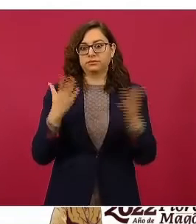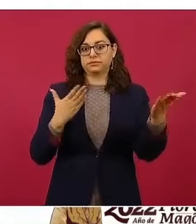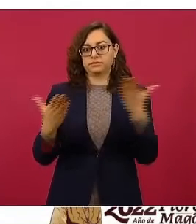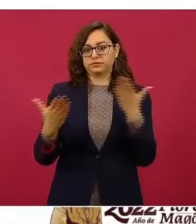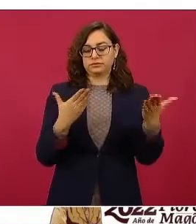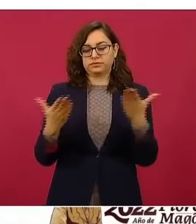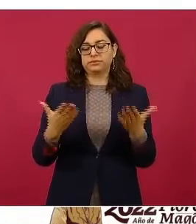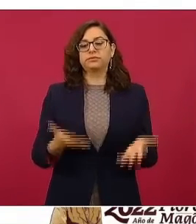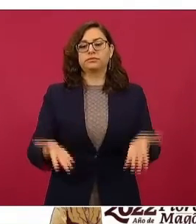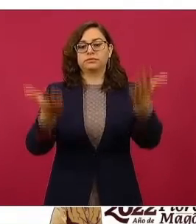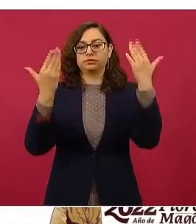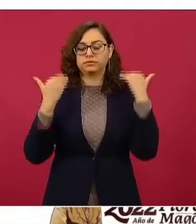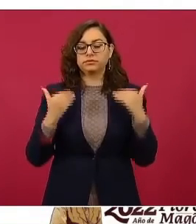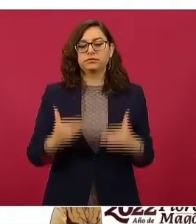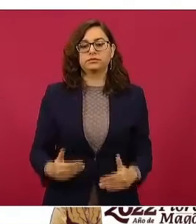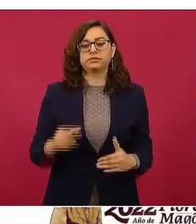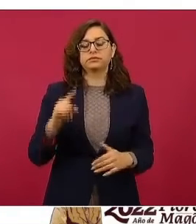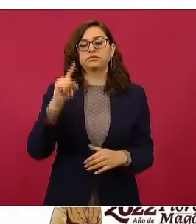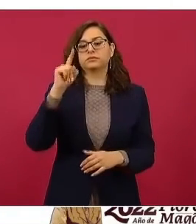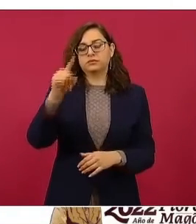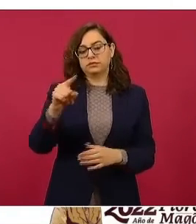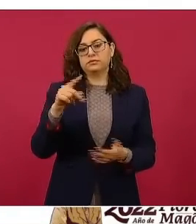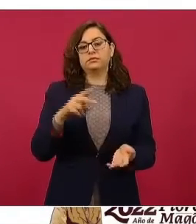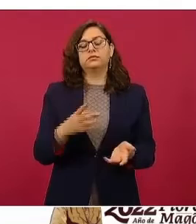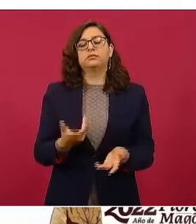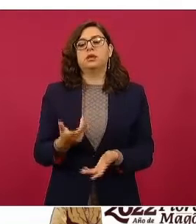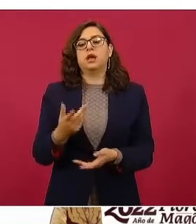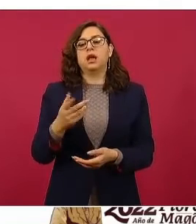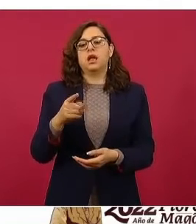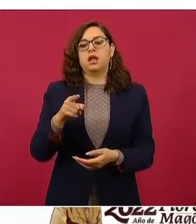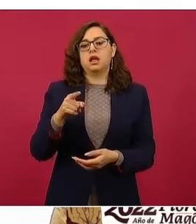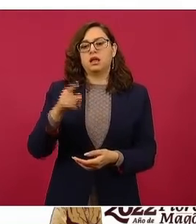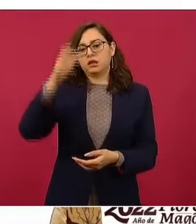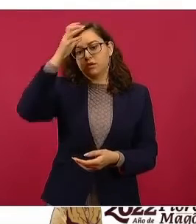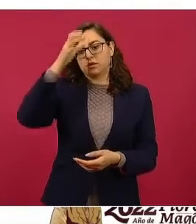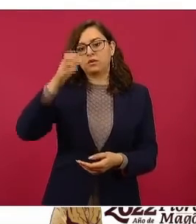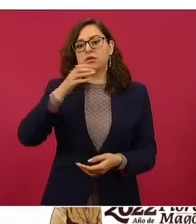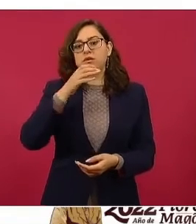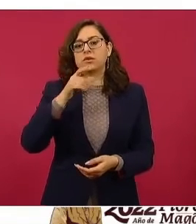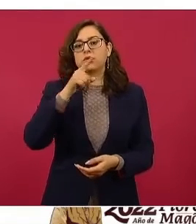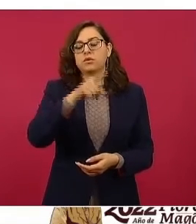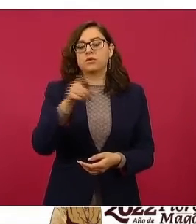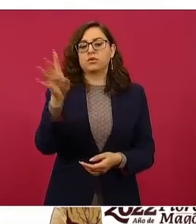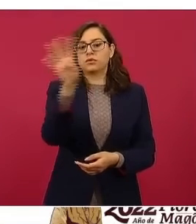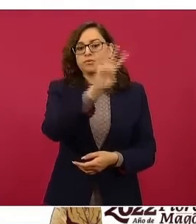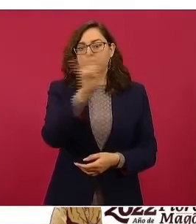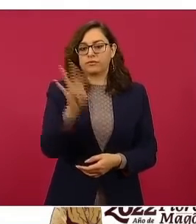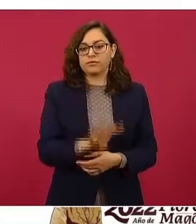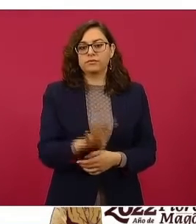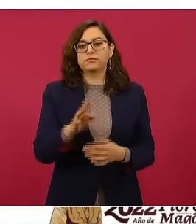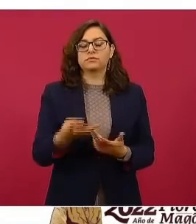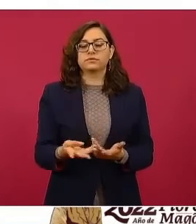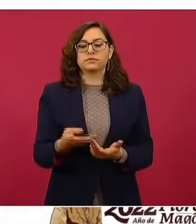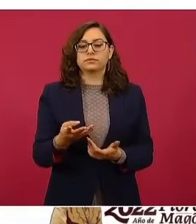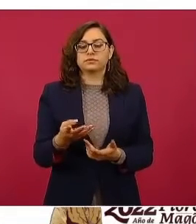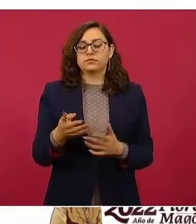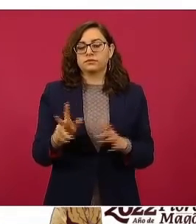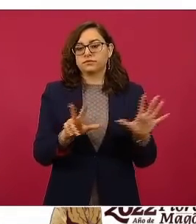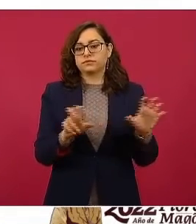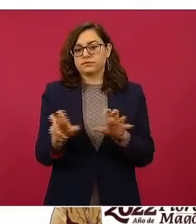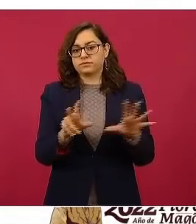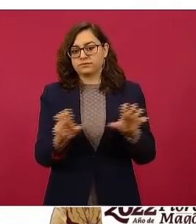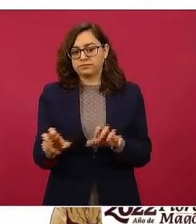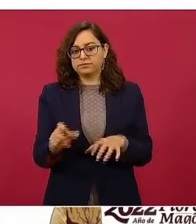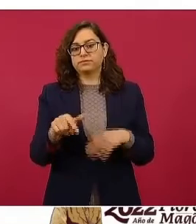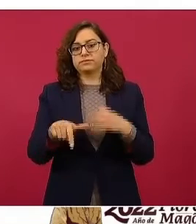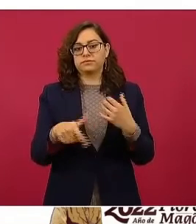siguiente, que es en Saltillo o Coahuila, en Soriana, Hiper, 908 pesos con 25 centavos.